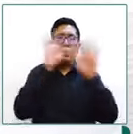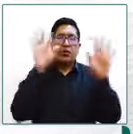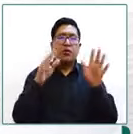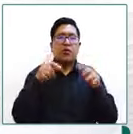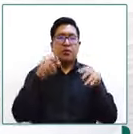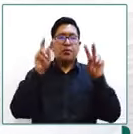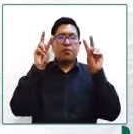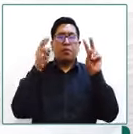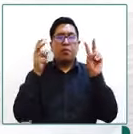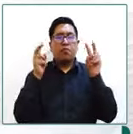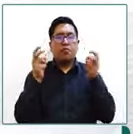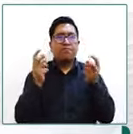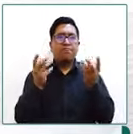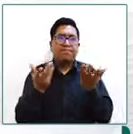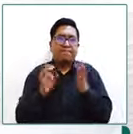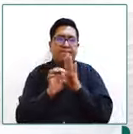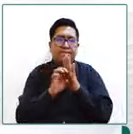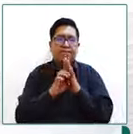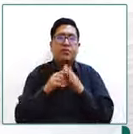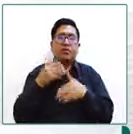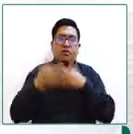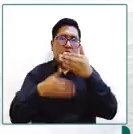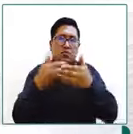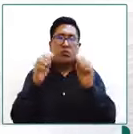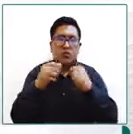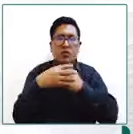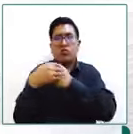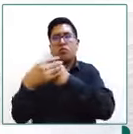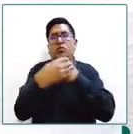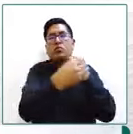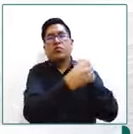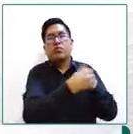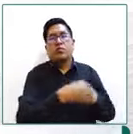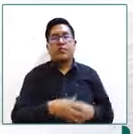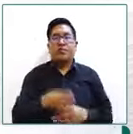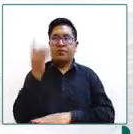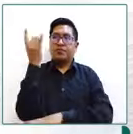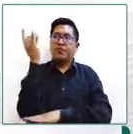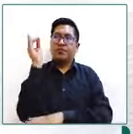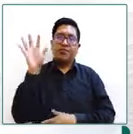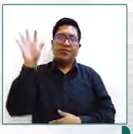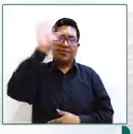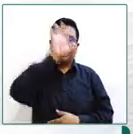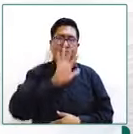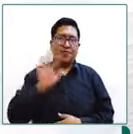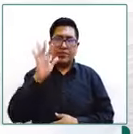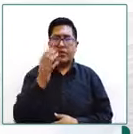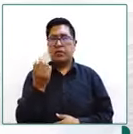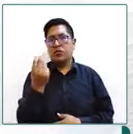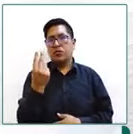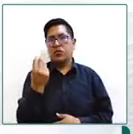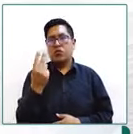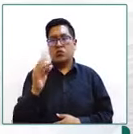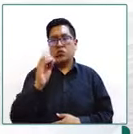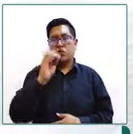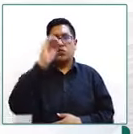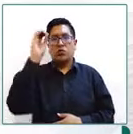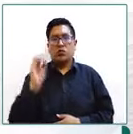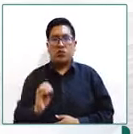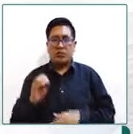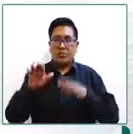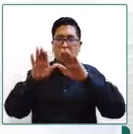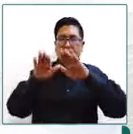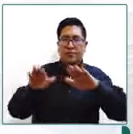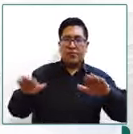existen prácticas que pueden rescatarse al nivel nacional solamente el 12% de niñas niños y